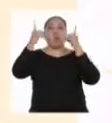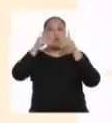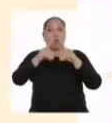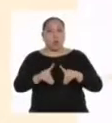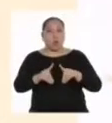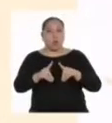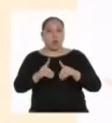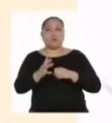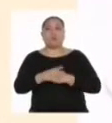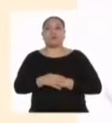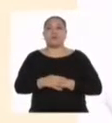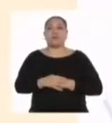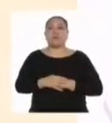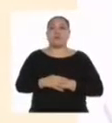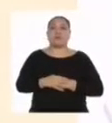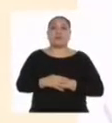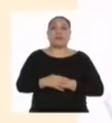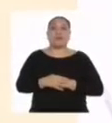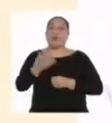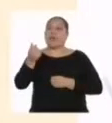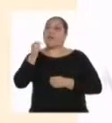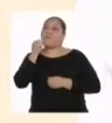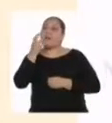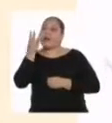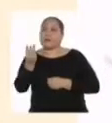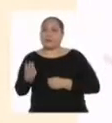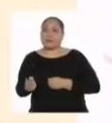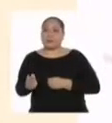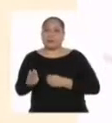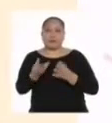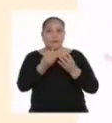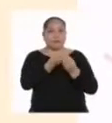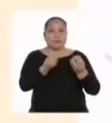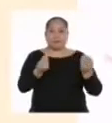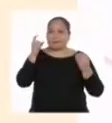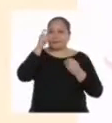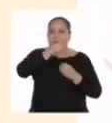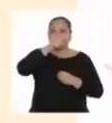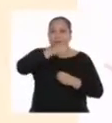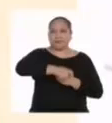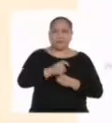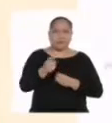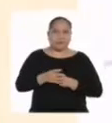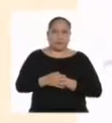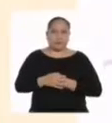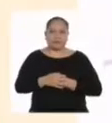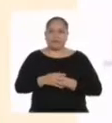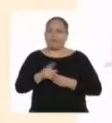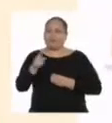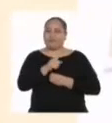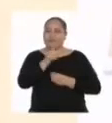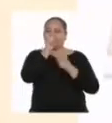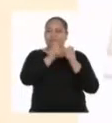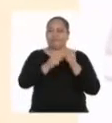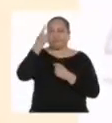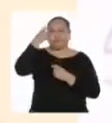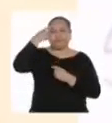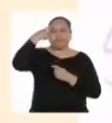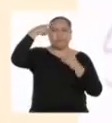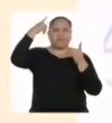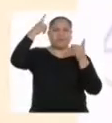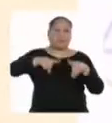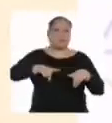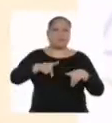la escasez y la infinita cantidad de necesidades obligan a las personas a tomar decisiones